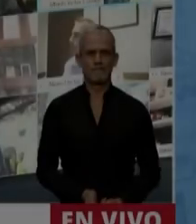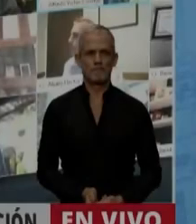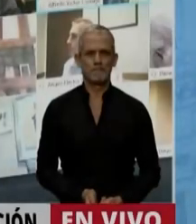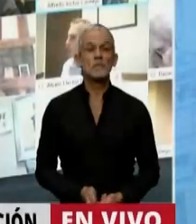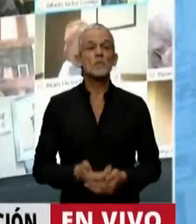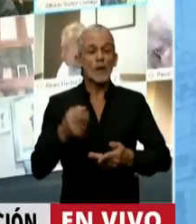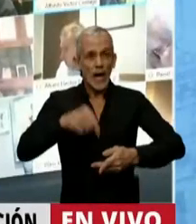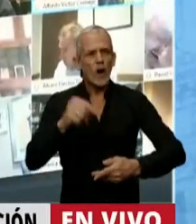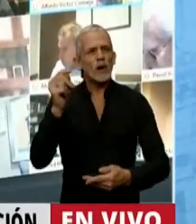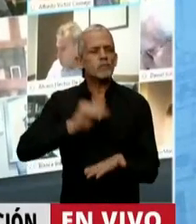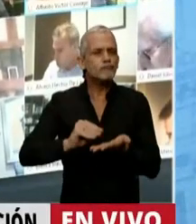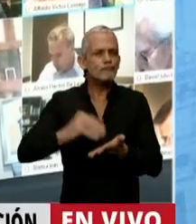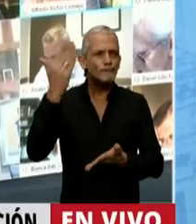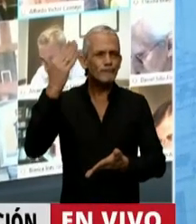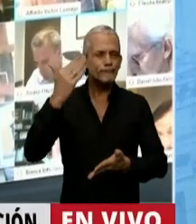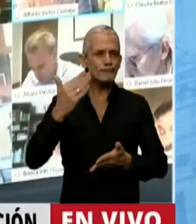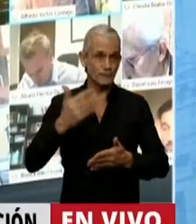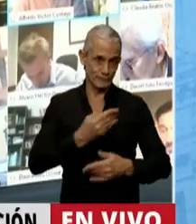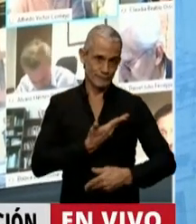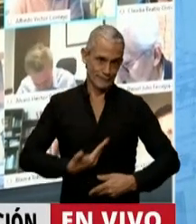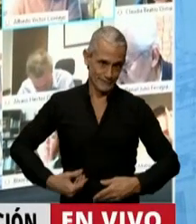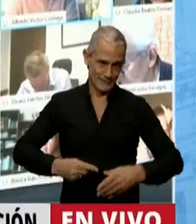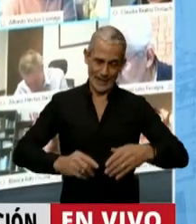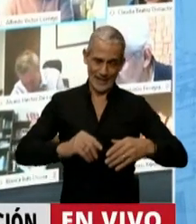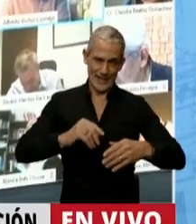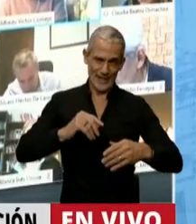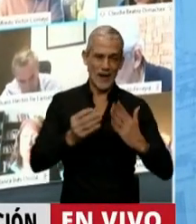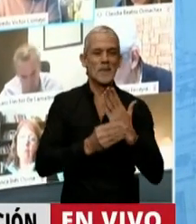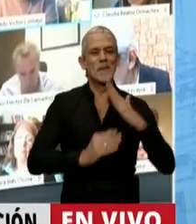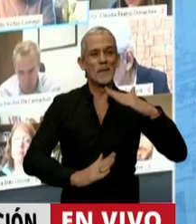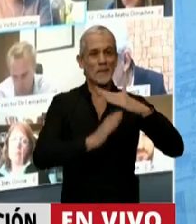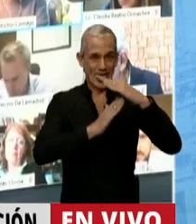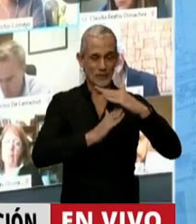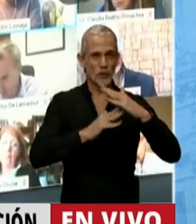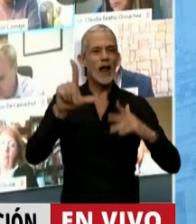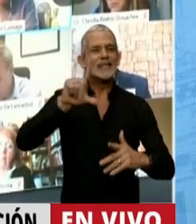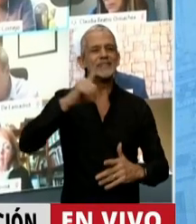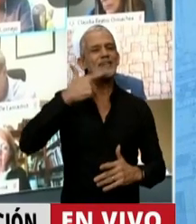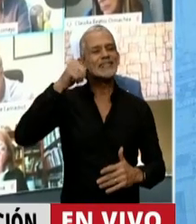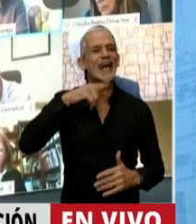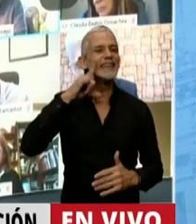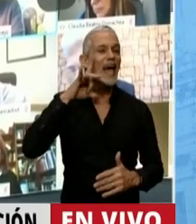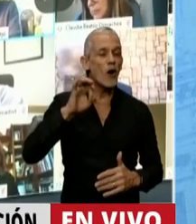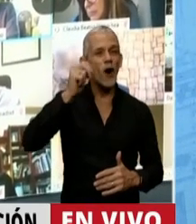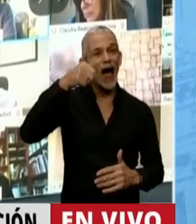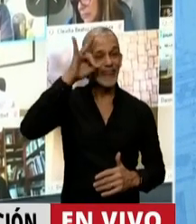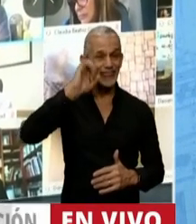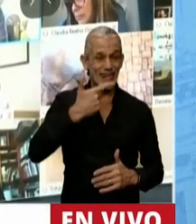En el uso de la palabra, el señor Jefe de Gabinete, licenciado Santiago Andrés Cafiero.